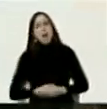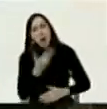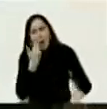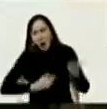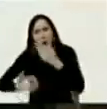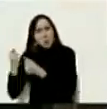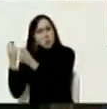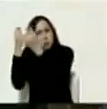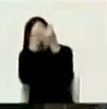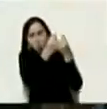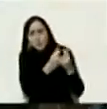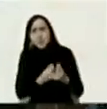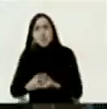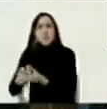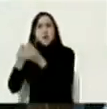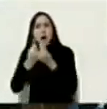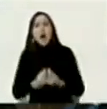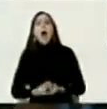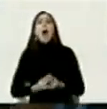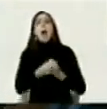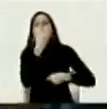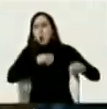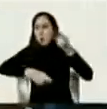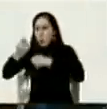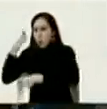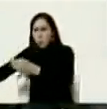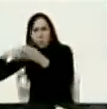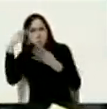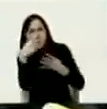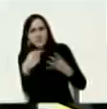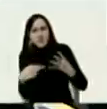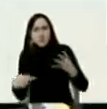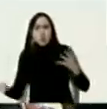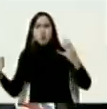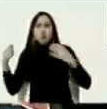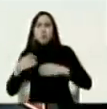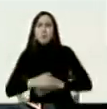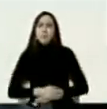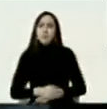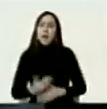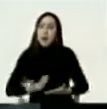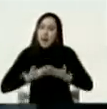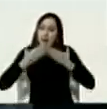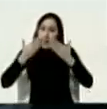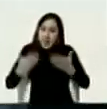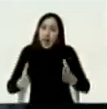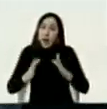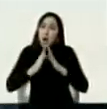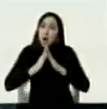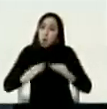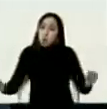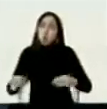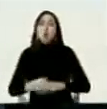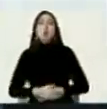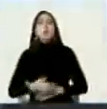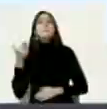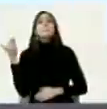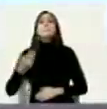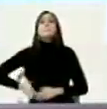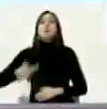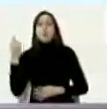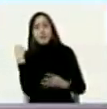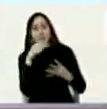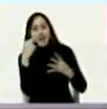comercial para la venta y compra de productos para garantizar los elementos fundamentales